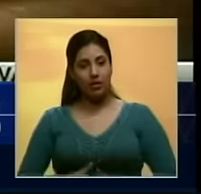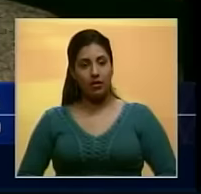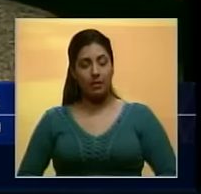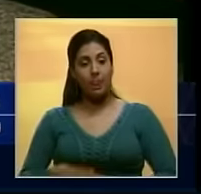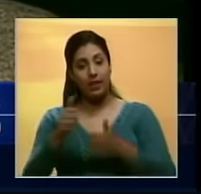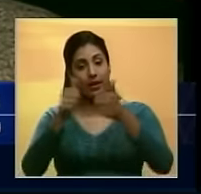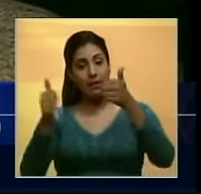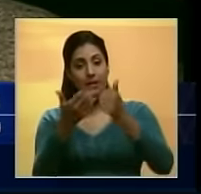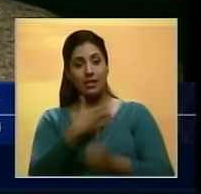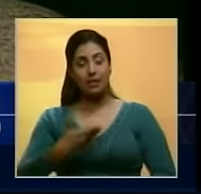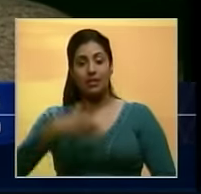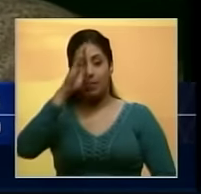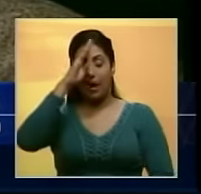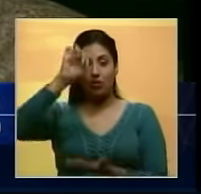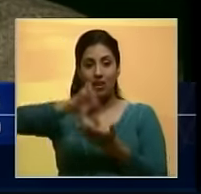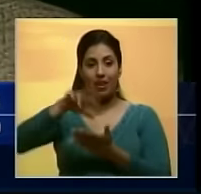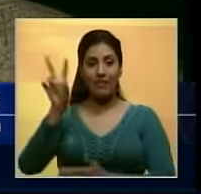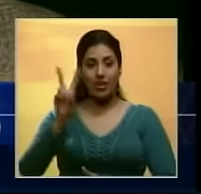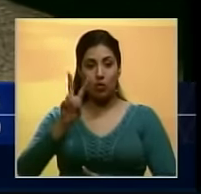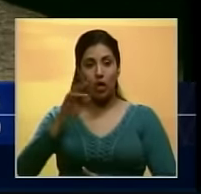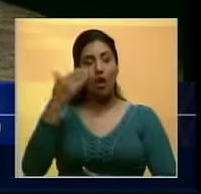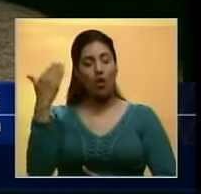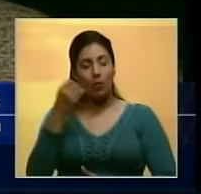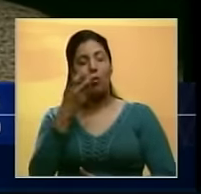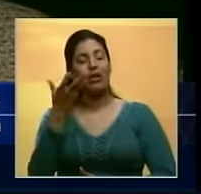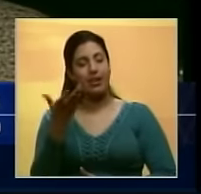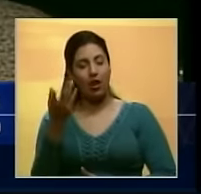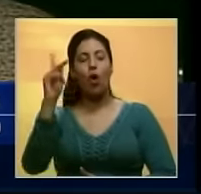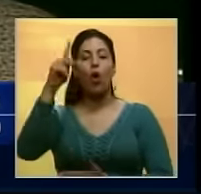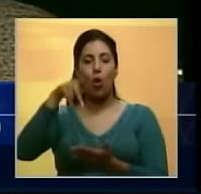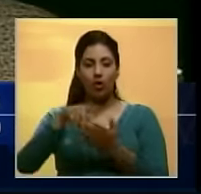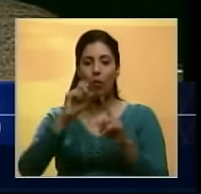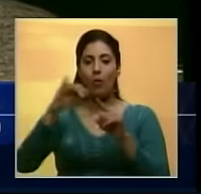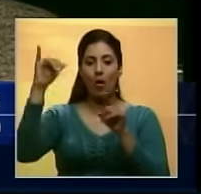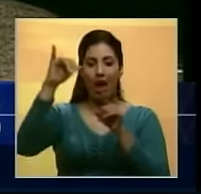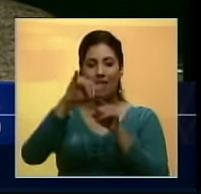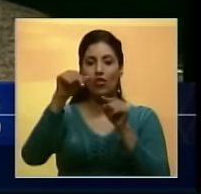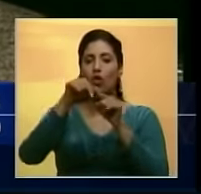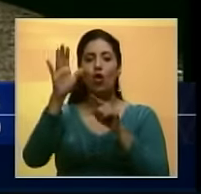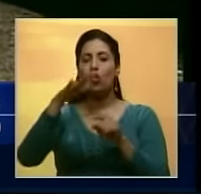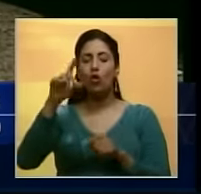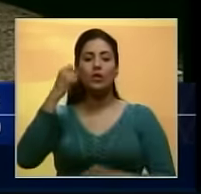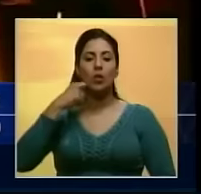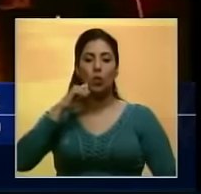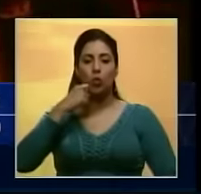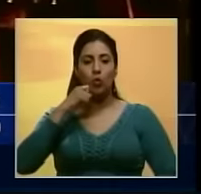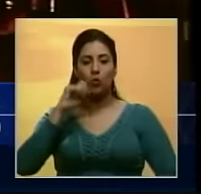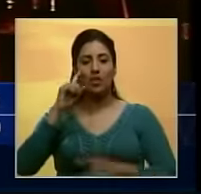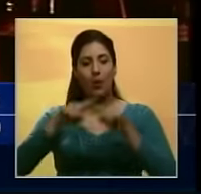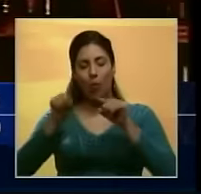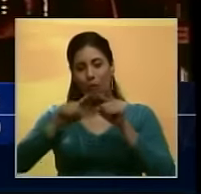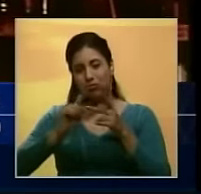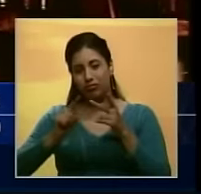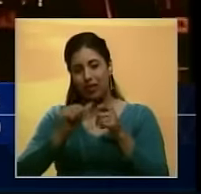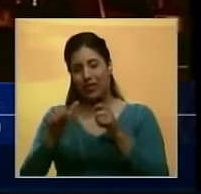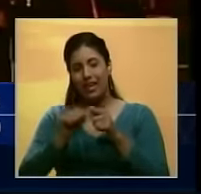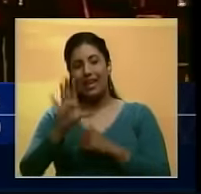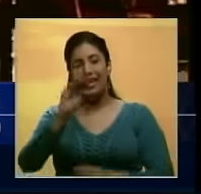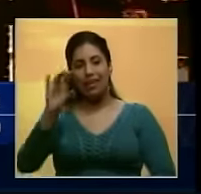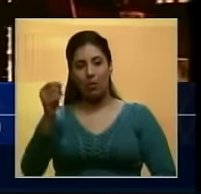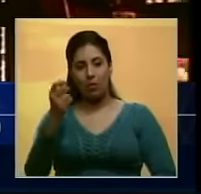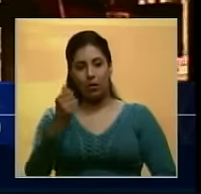El vicepresidente del Banco Central de Venezuela, José Kahn, ratificó la llegada de un avión de procedencia rusa con las unidades de billetes de 500